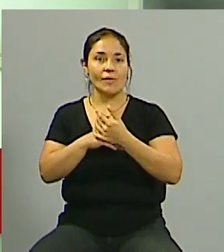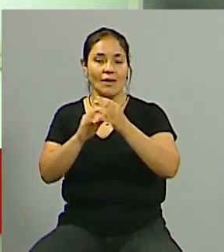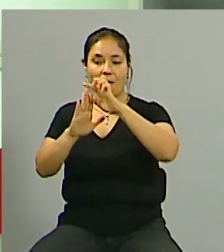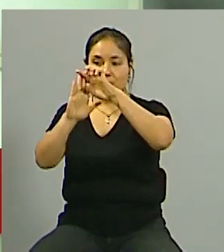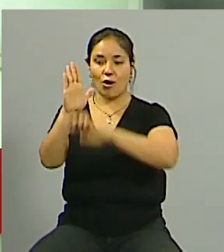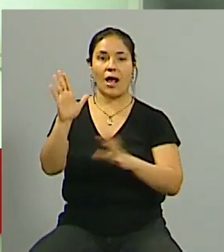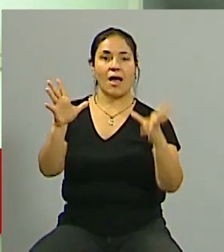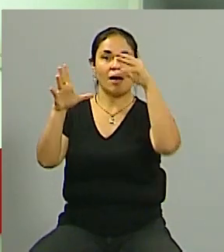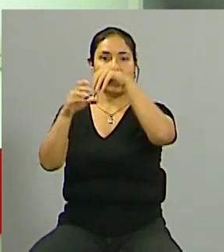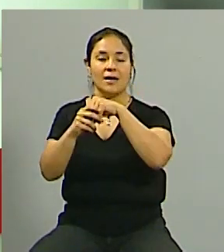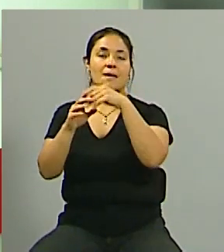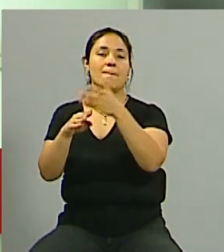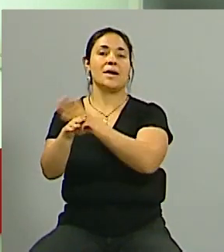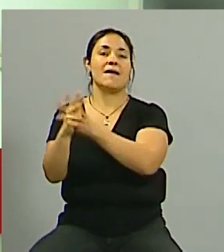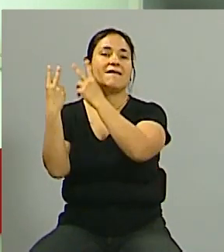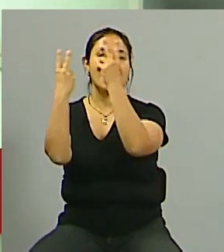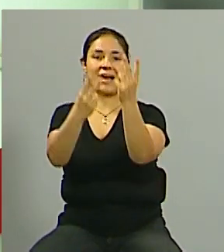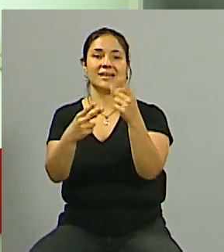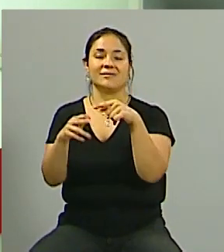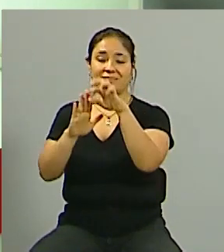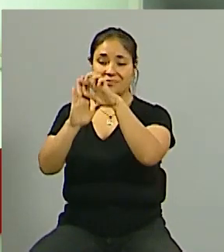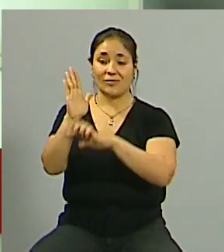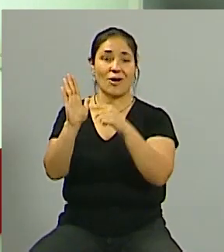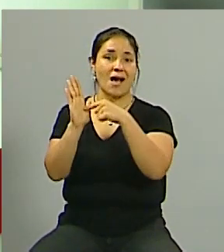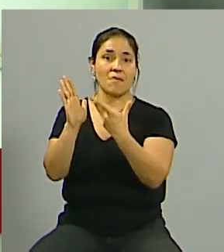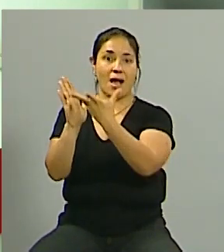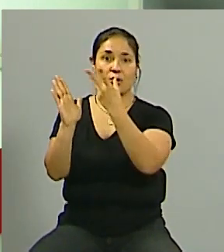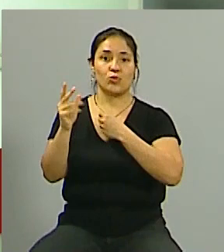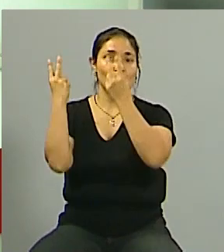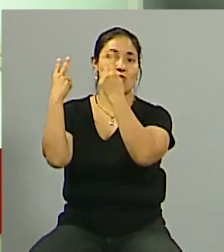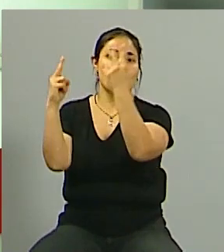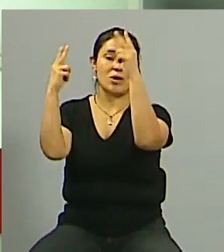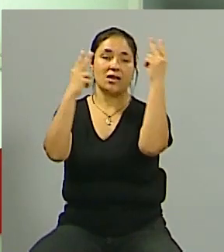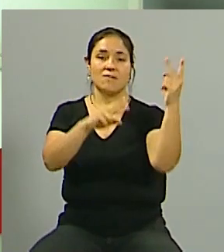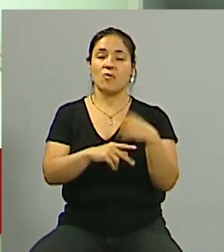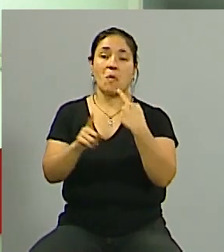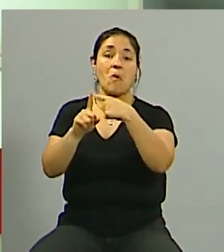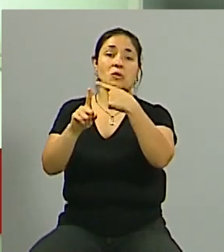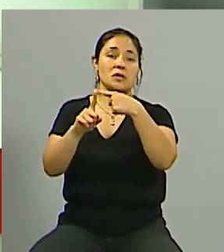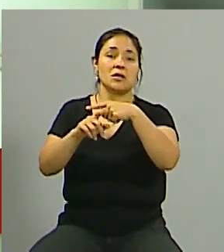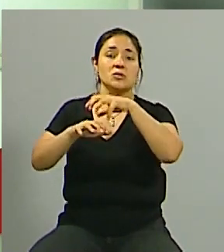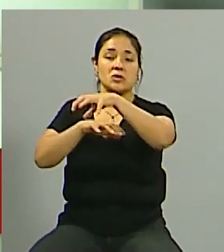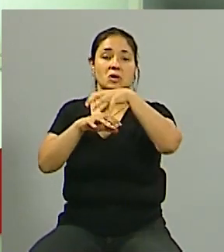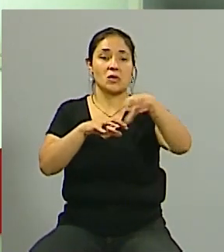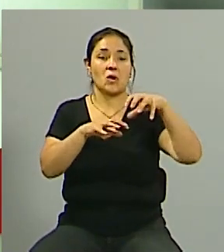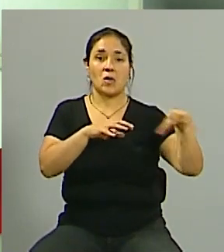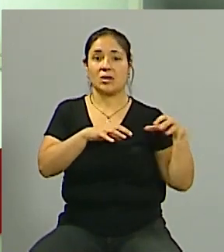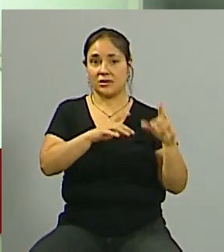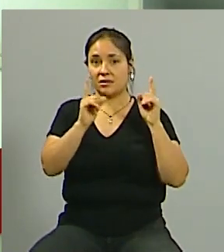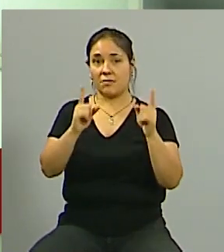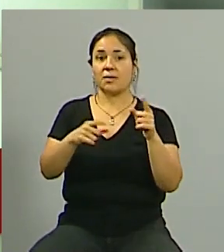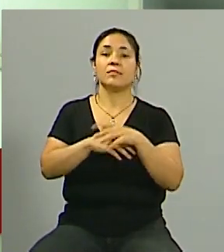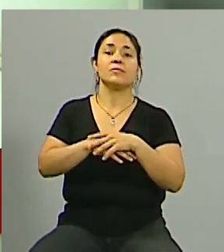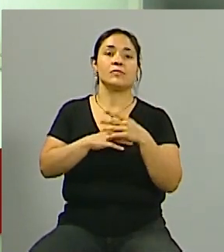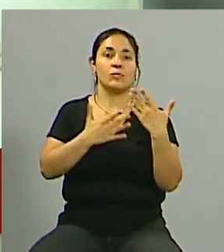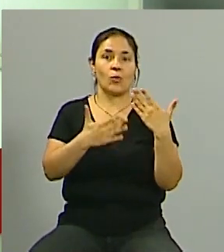que sin duda se ha convertido en una política turística que ha sido muy bien recibida por distintos sectores y ni hablar por aquellos que pueden ponerlo